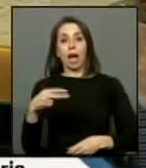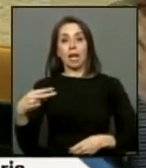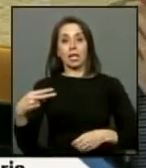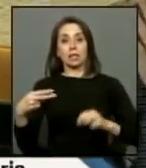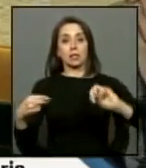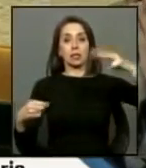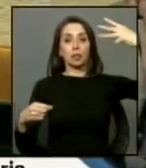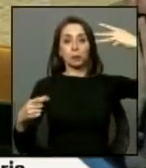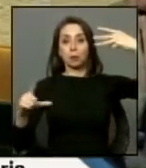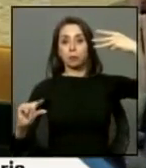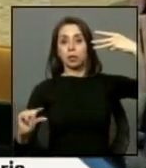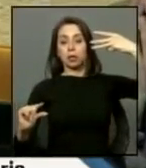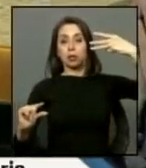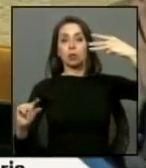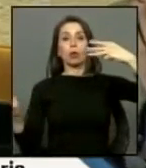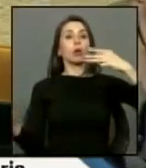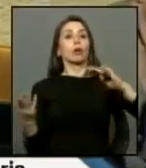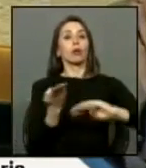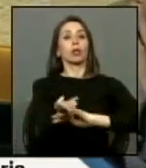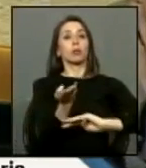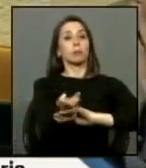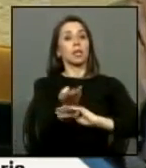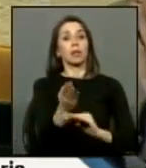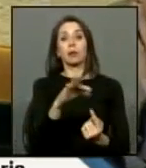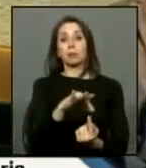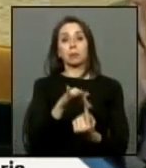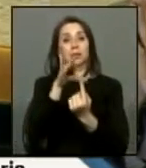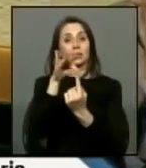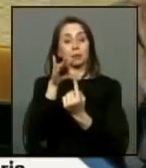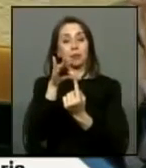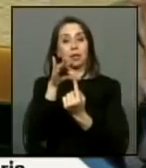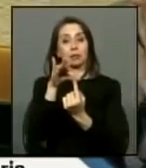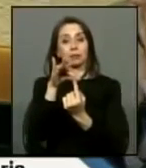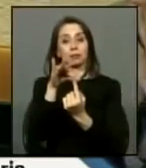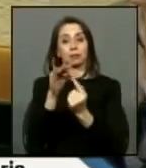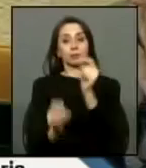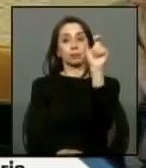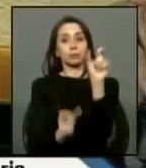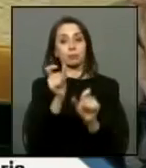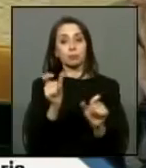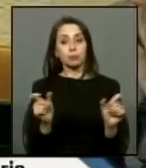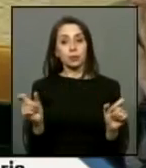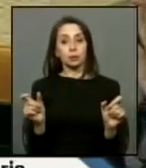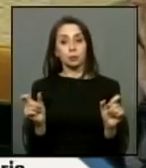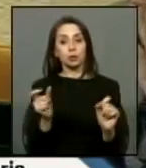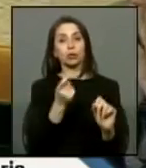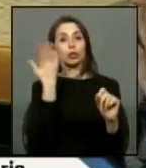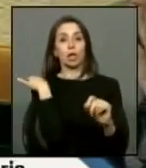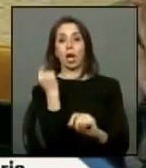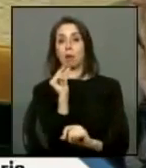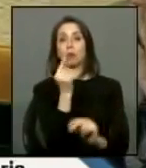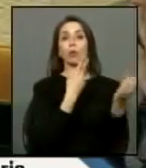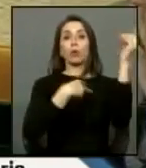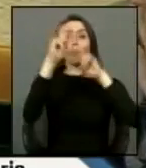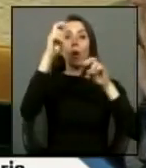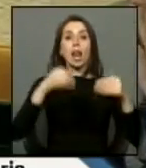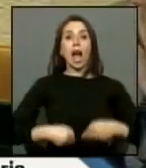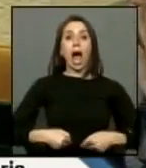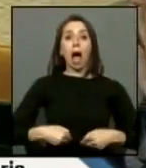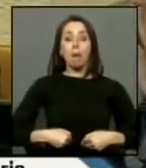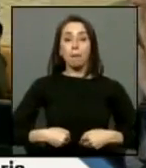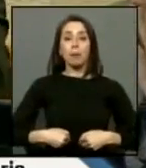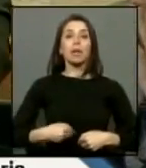entiendo que la demanda principal de quienes se pusieron en huelga de hambre era para